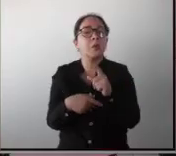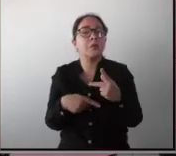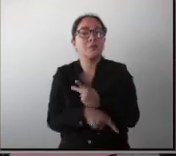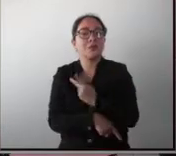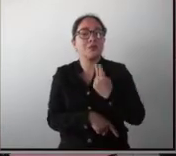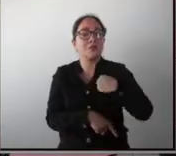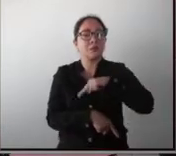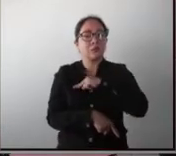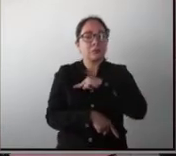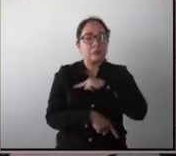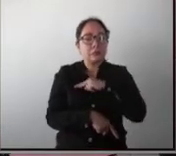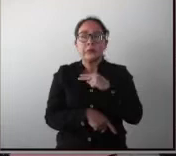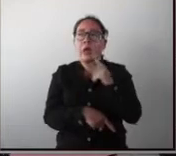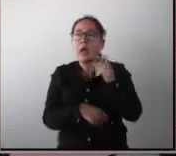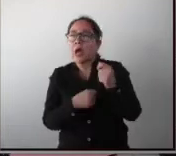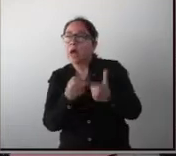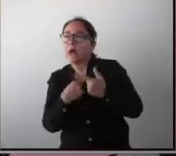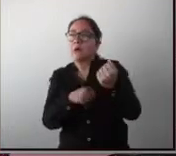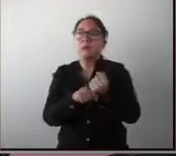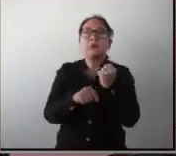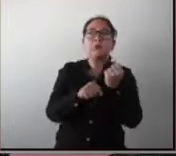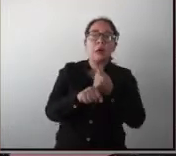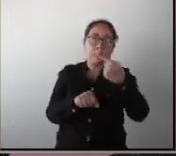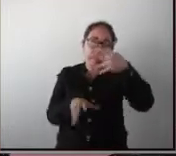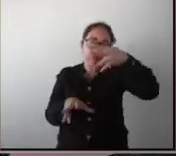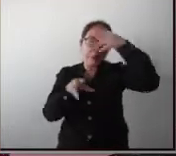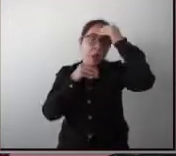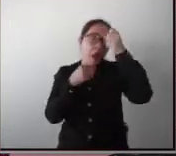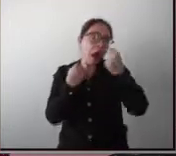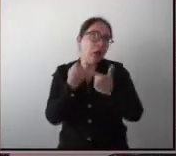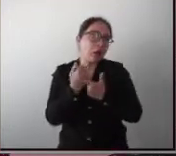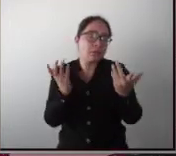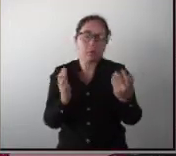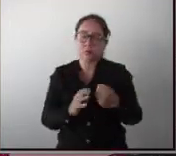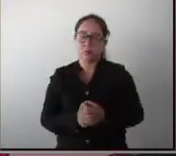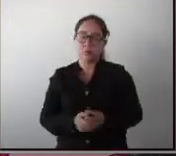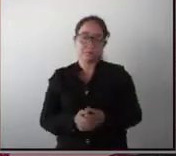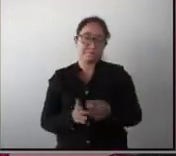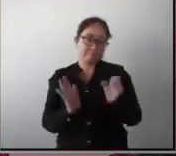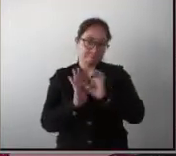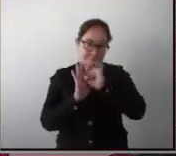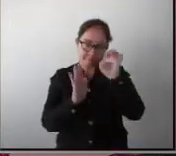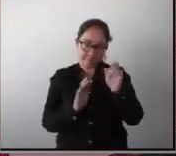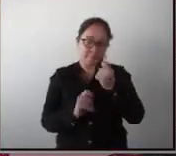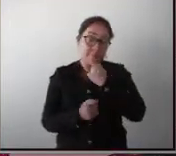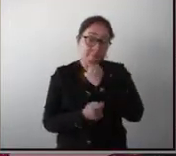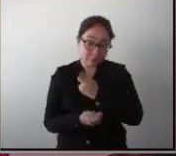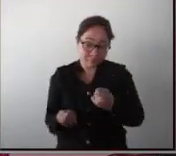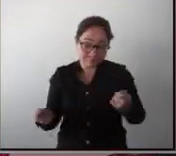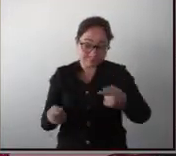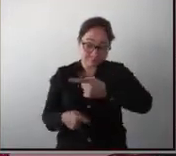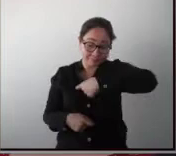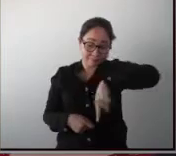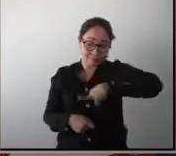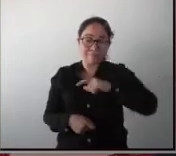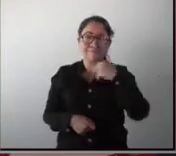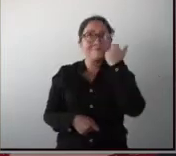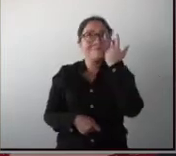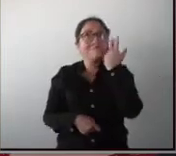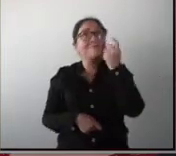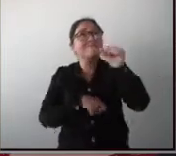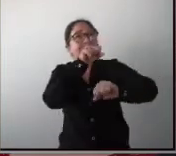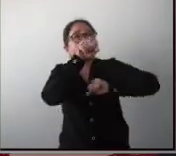proceso de aprendizaje de algo. Vamos a suponer, cuando somos niños, queremos aprender a andar en